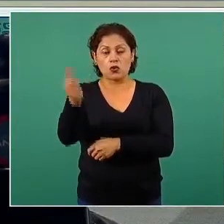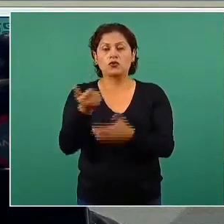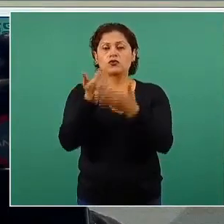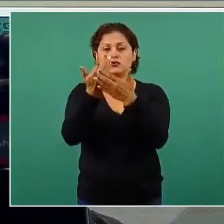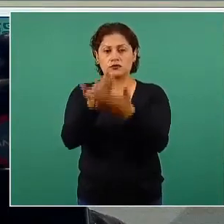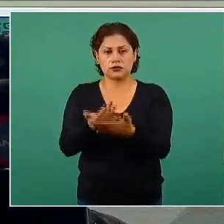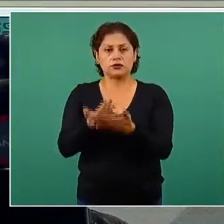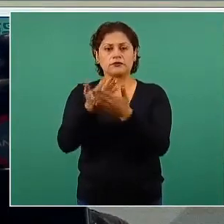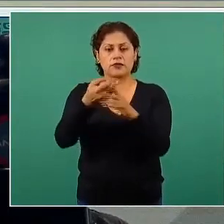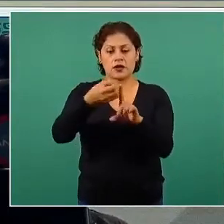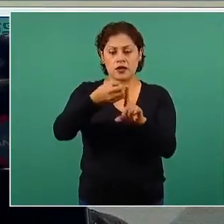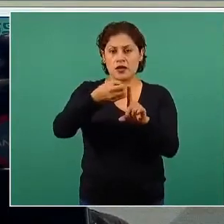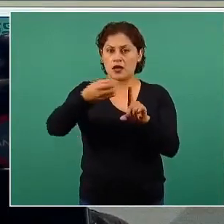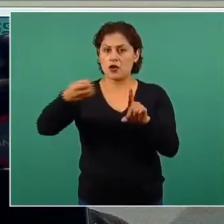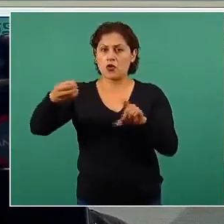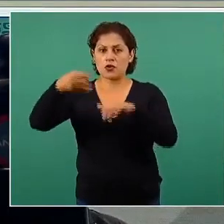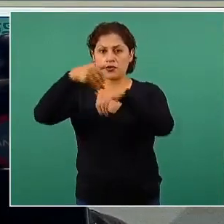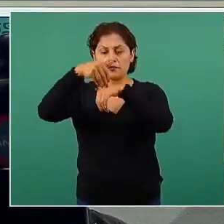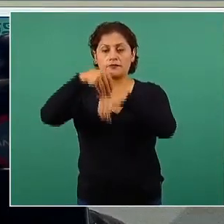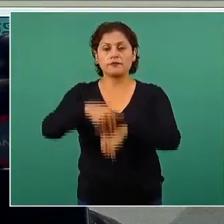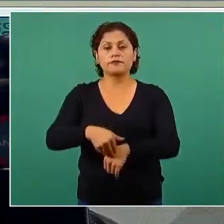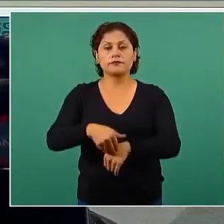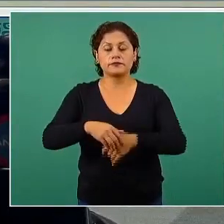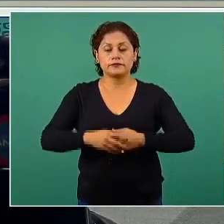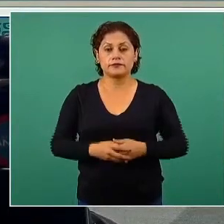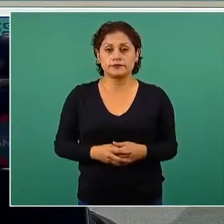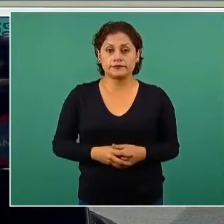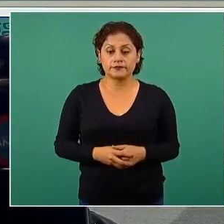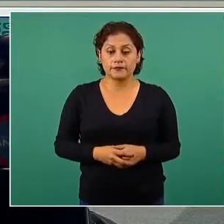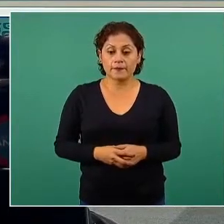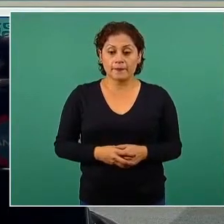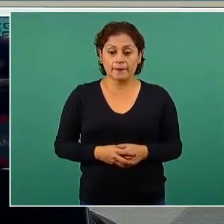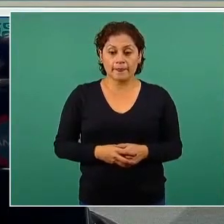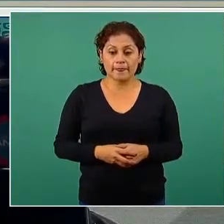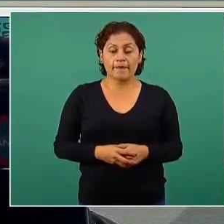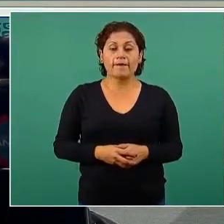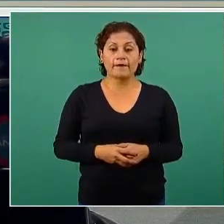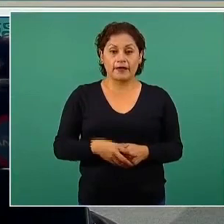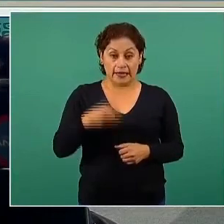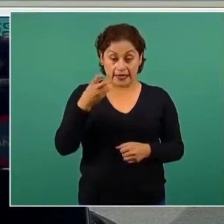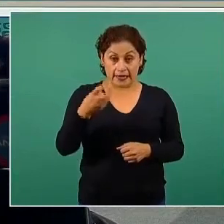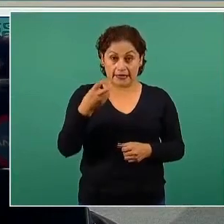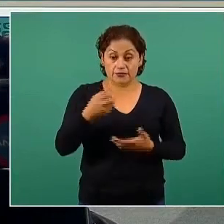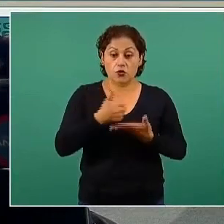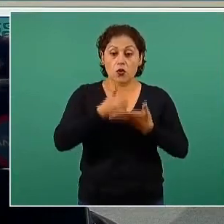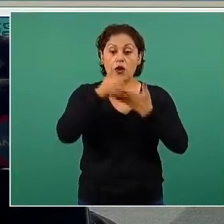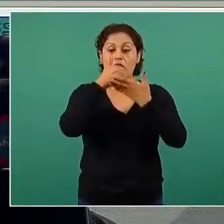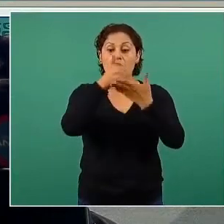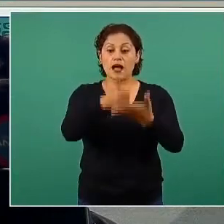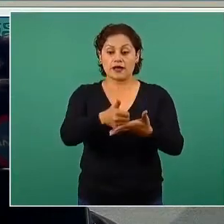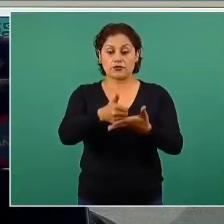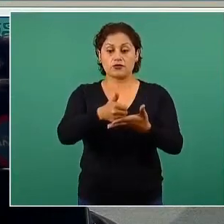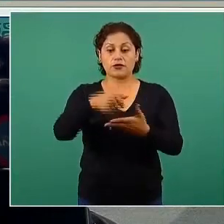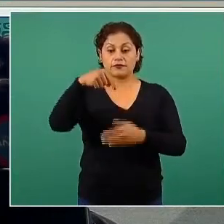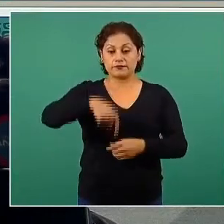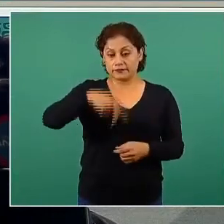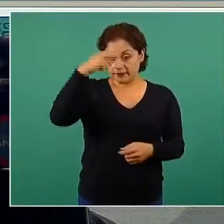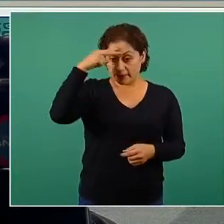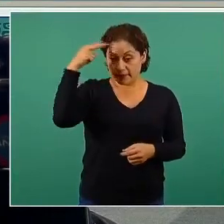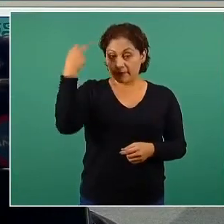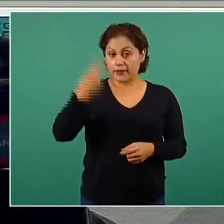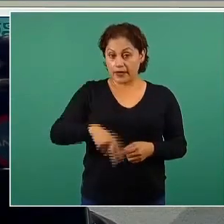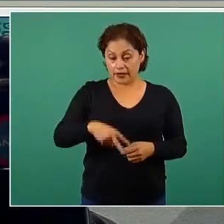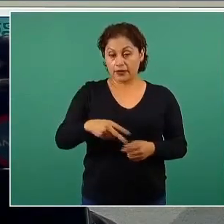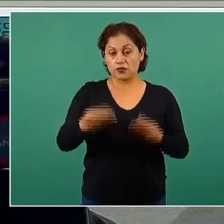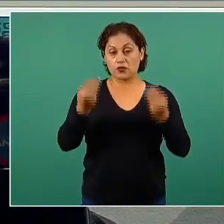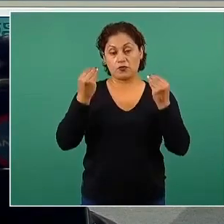el seguir las reglas nos va a brindar mucho como país. Esta es